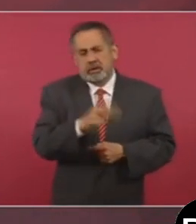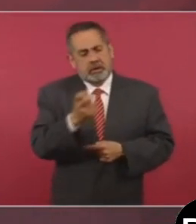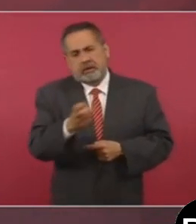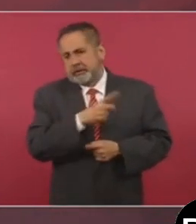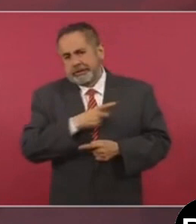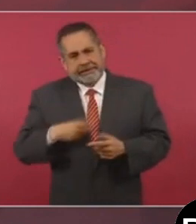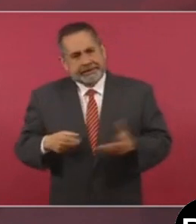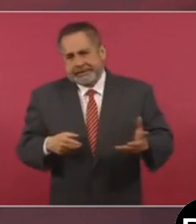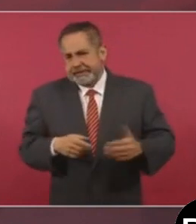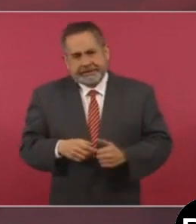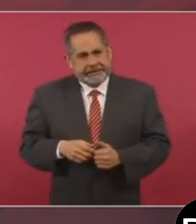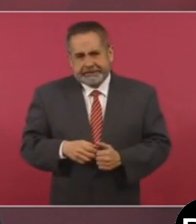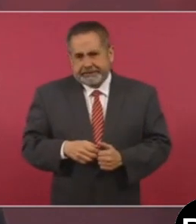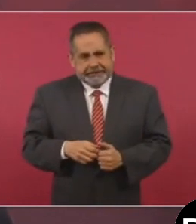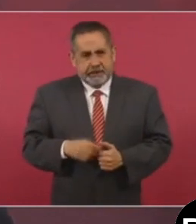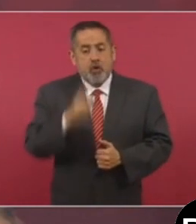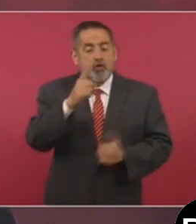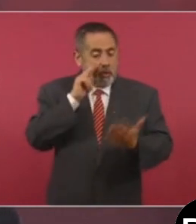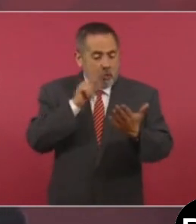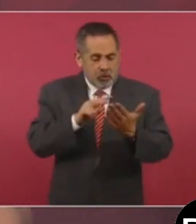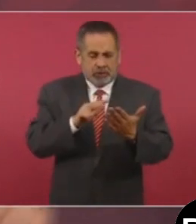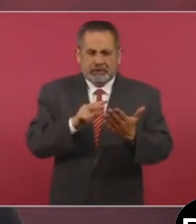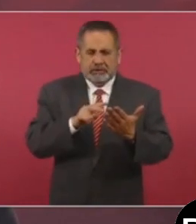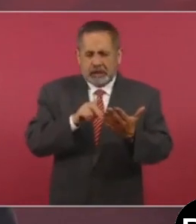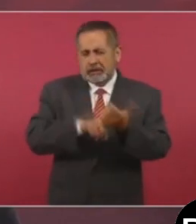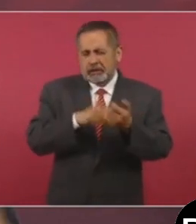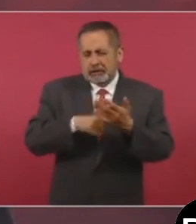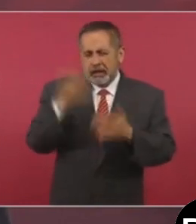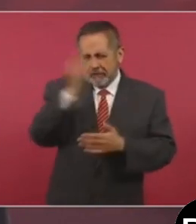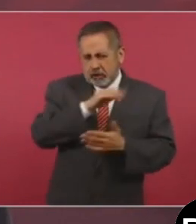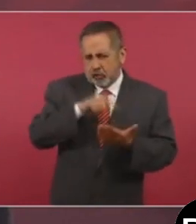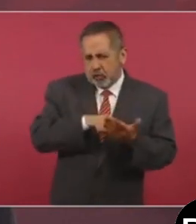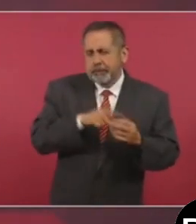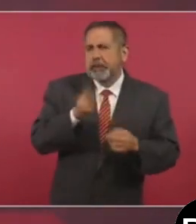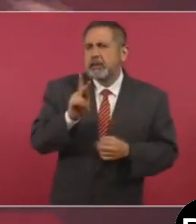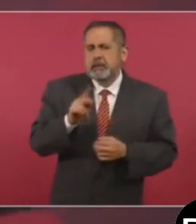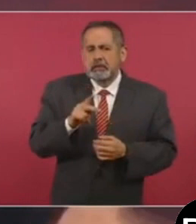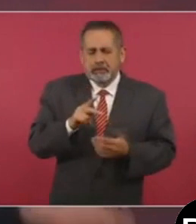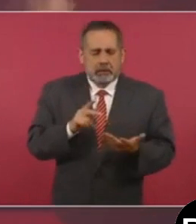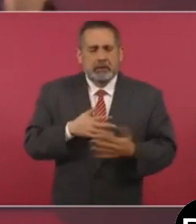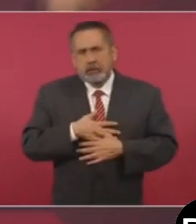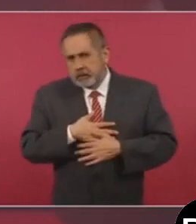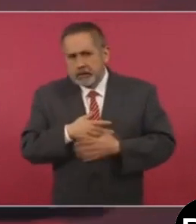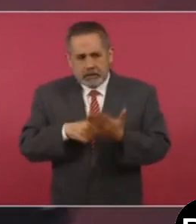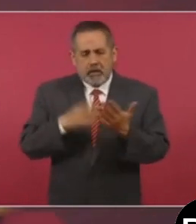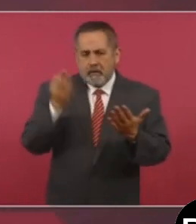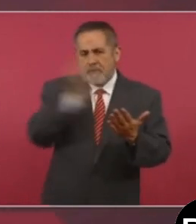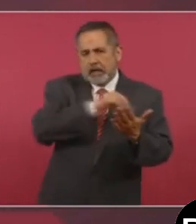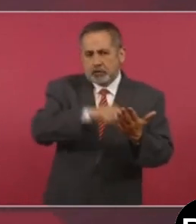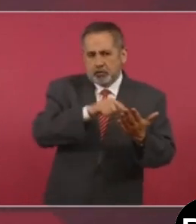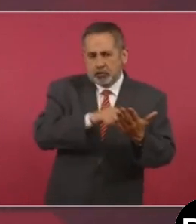Incluso vi uno que resultó falso, que me da gusto que haya